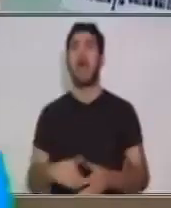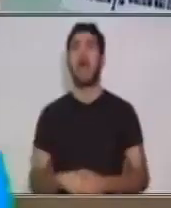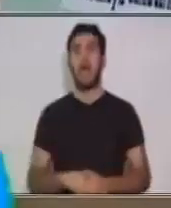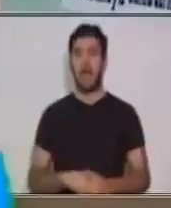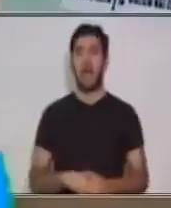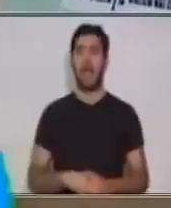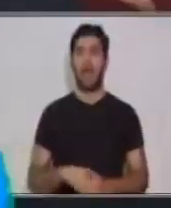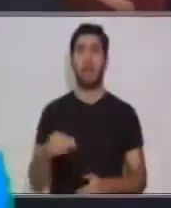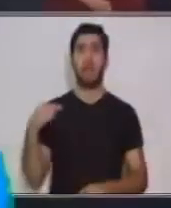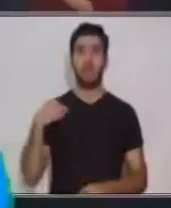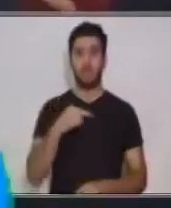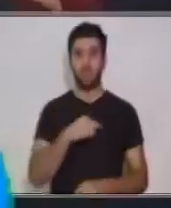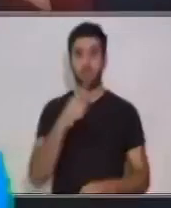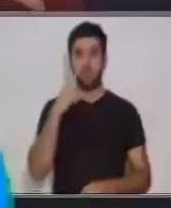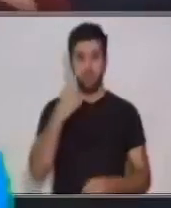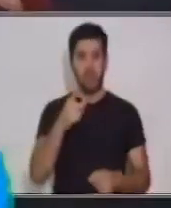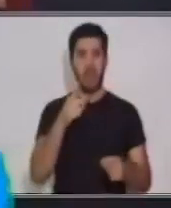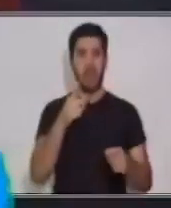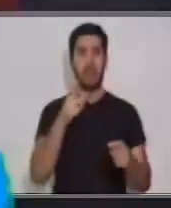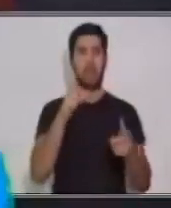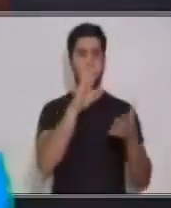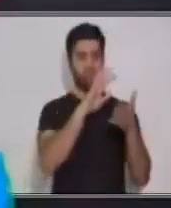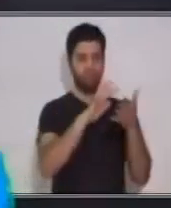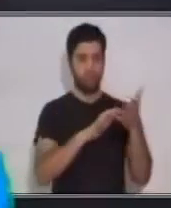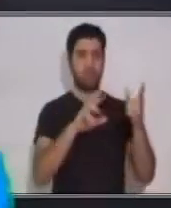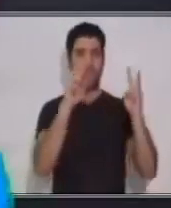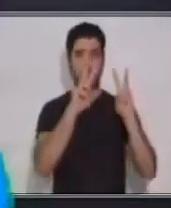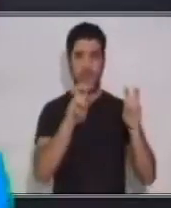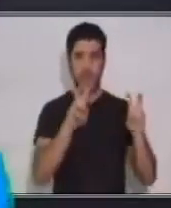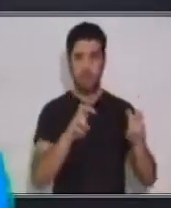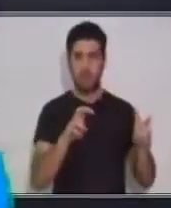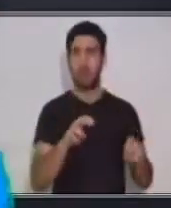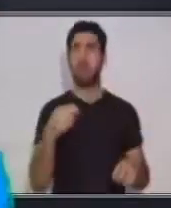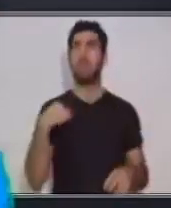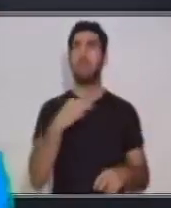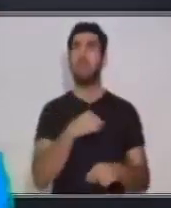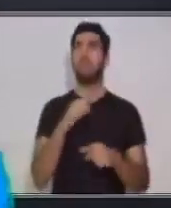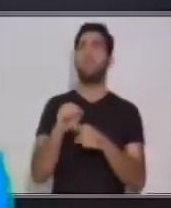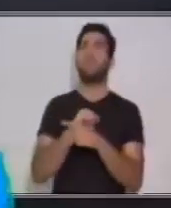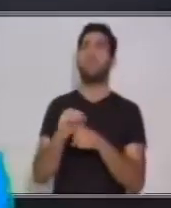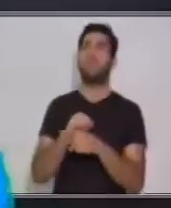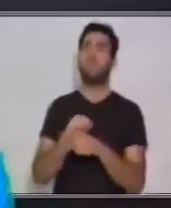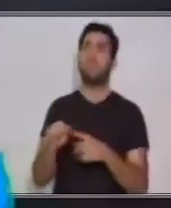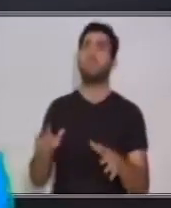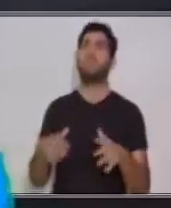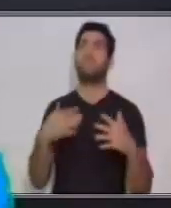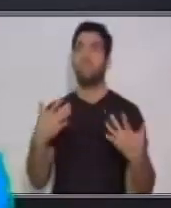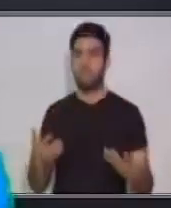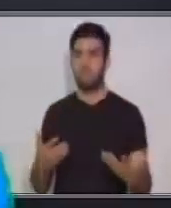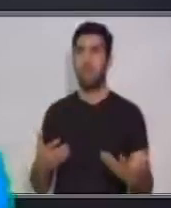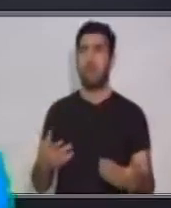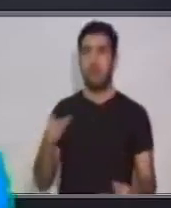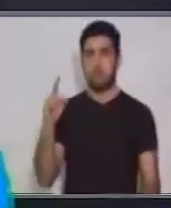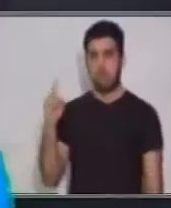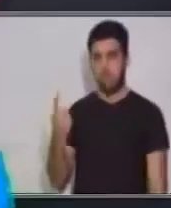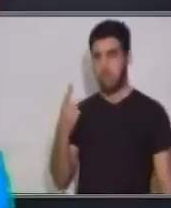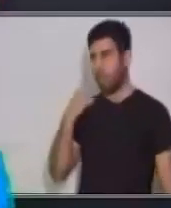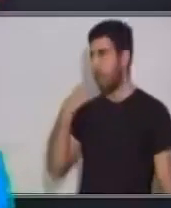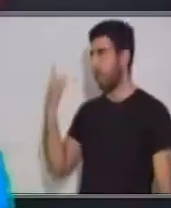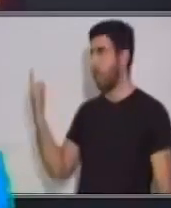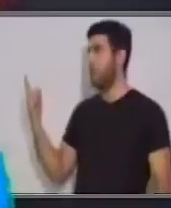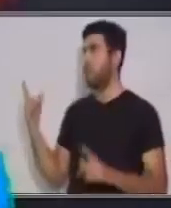trabajamos cuál es la comprensión analítica. ¿Cómo lo ejercitamos? ¿Te recuerdas que lo ejercitamos primero? Pues despertando